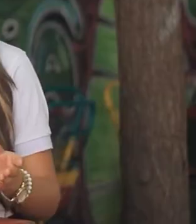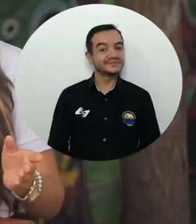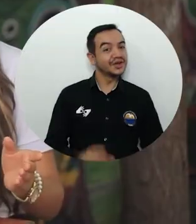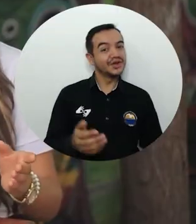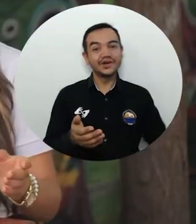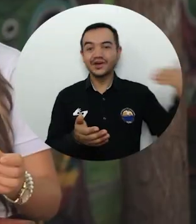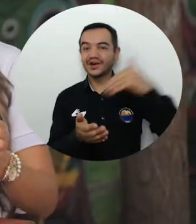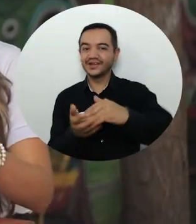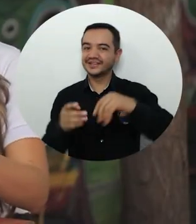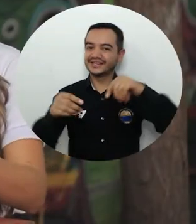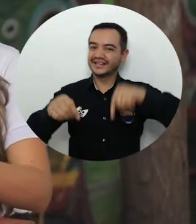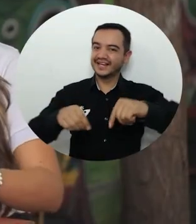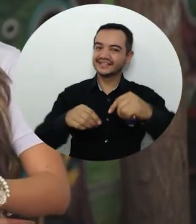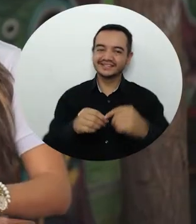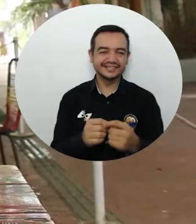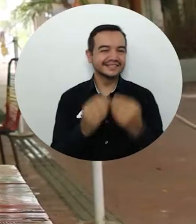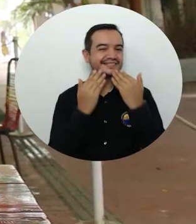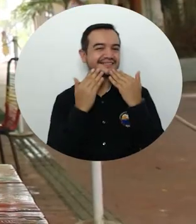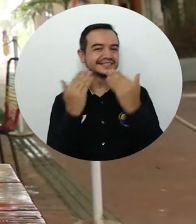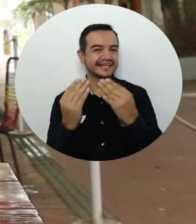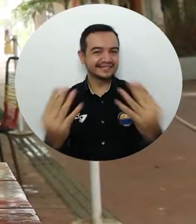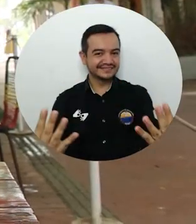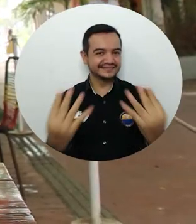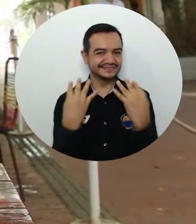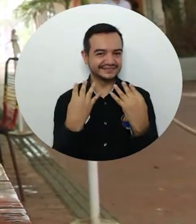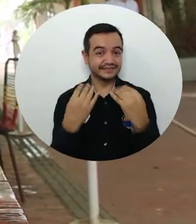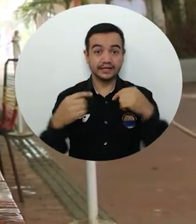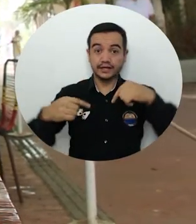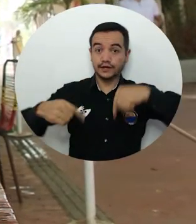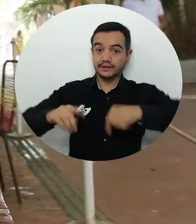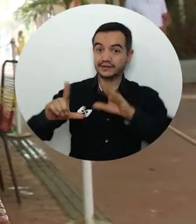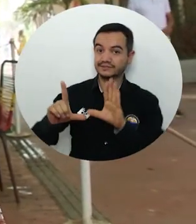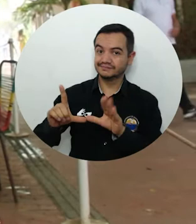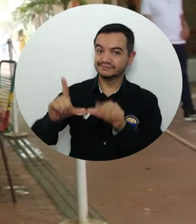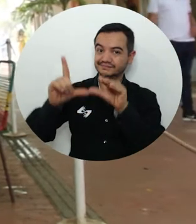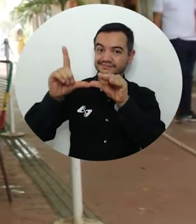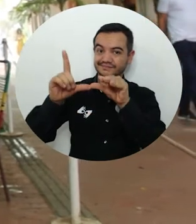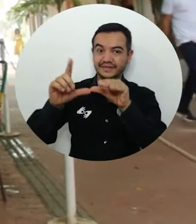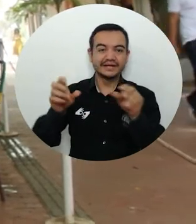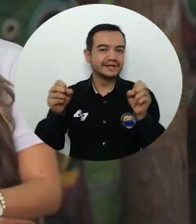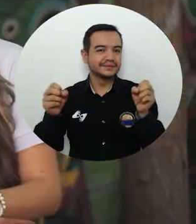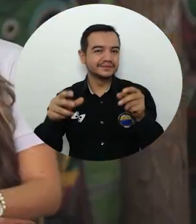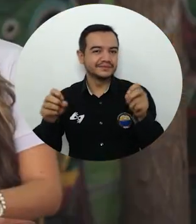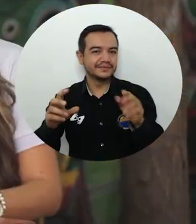¡Gracias por ver el